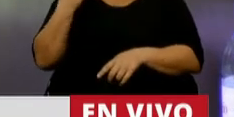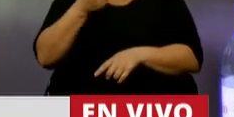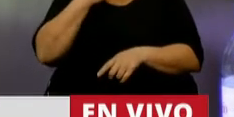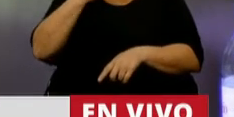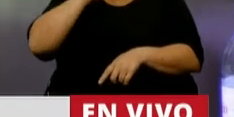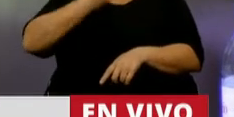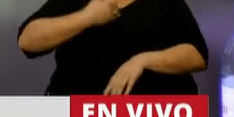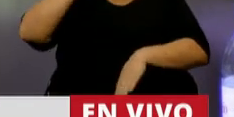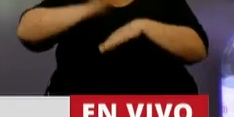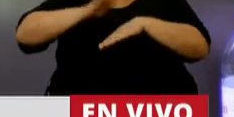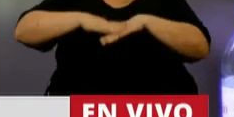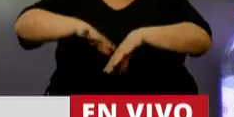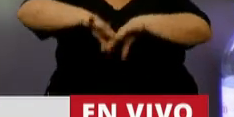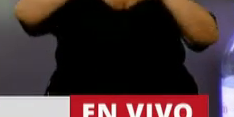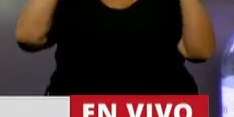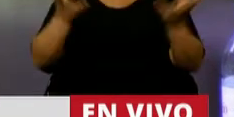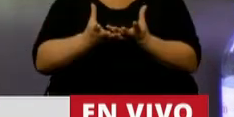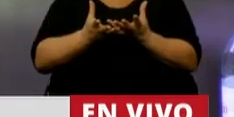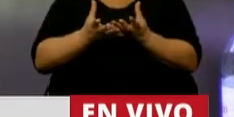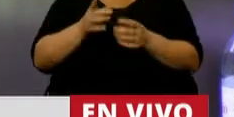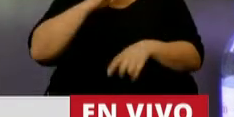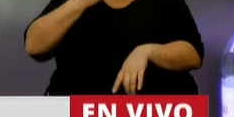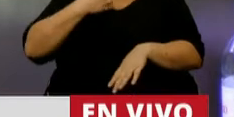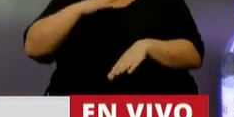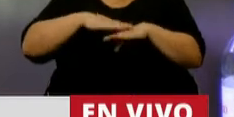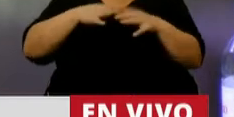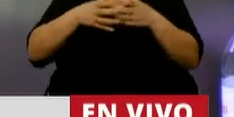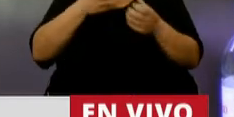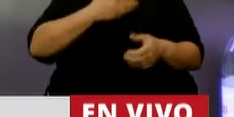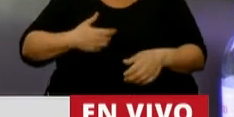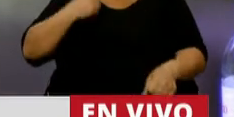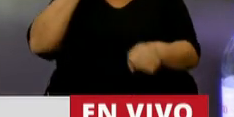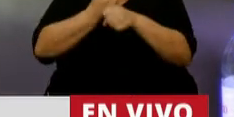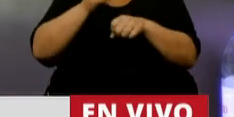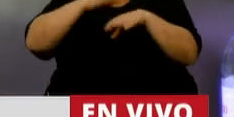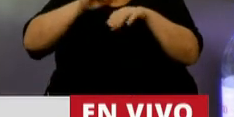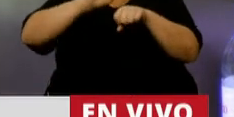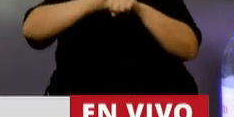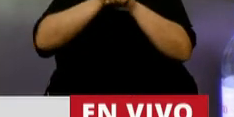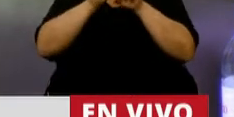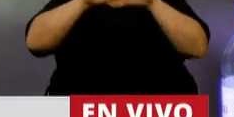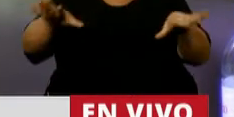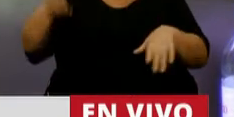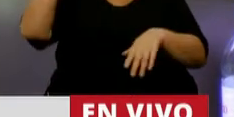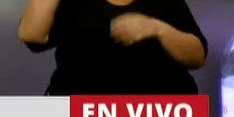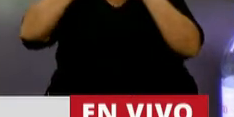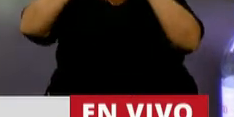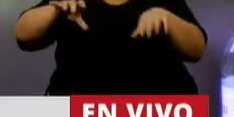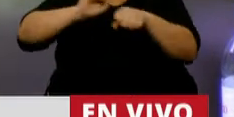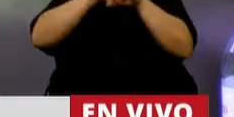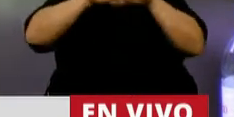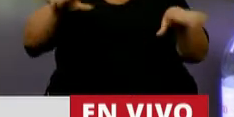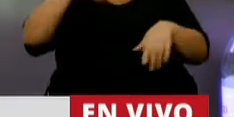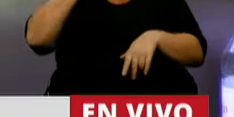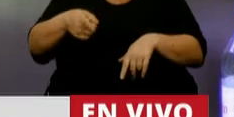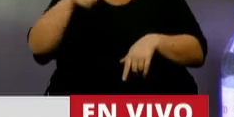responsables de absolutamente todo, hasta de la pandemia, porque cuando comenzó la pandemia